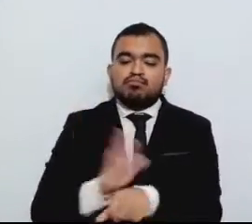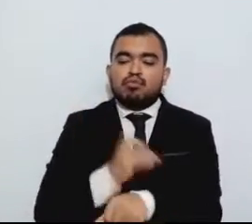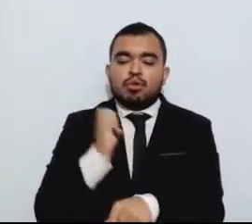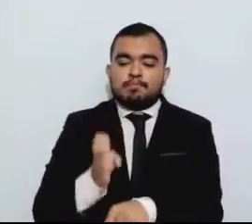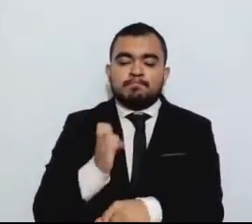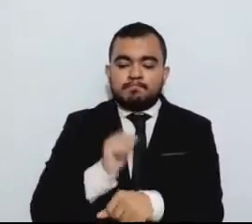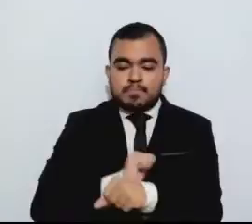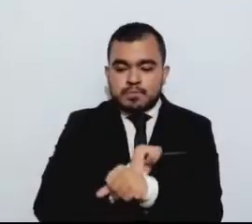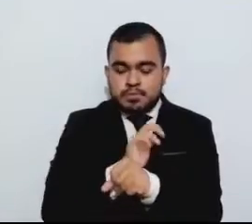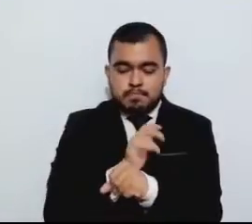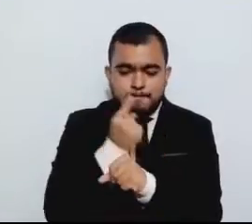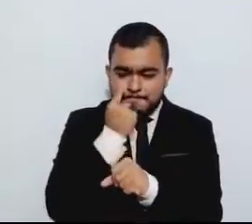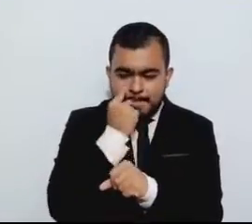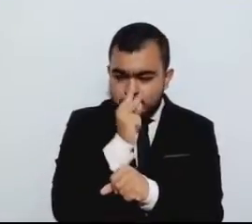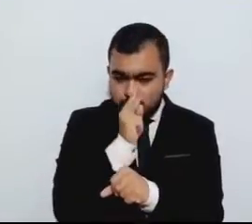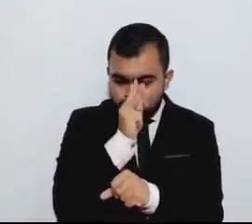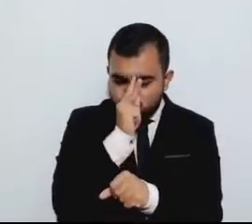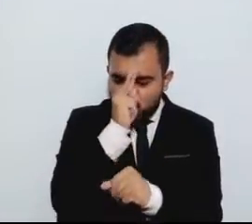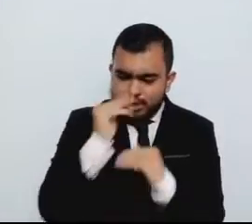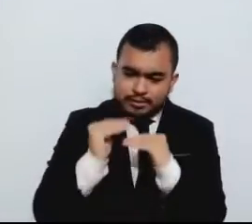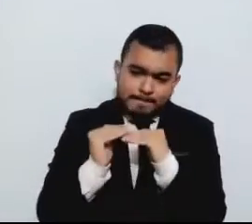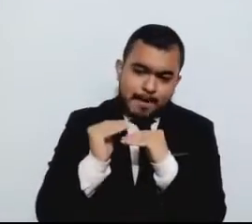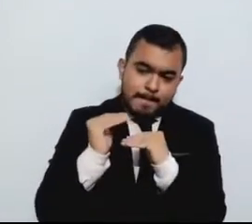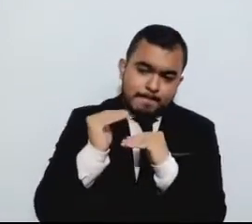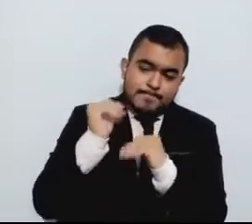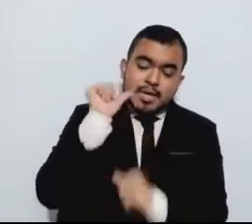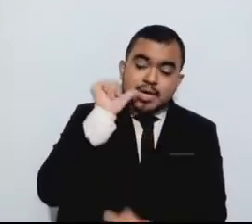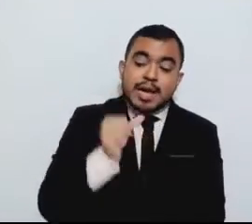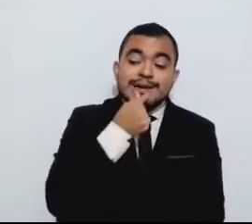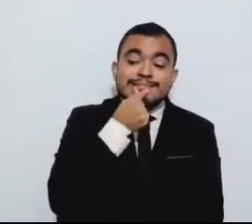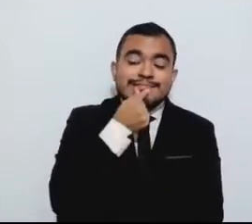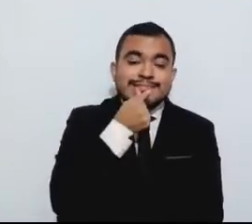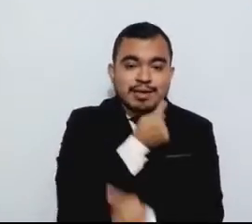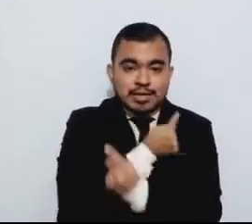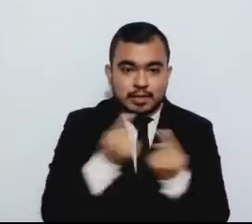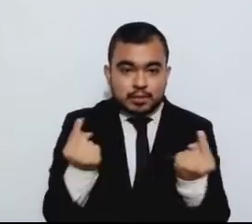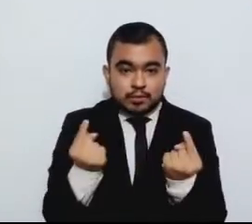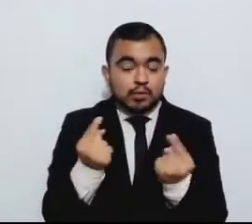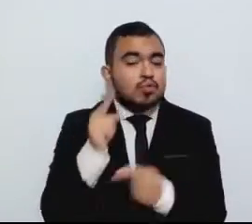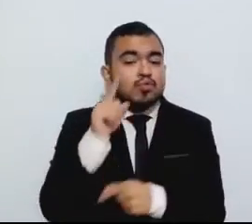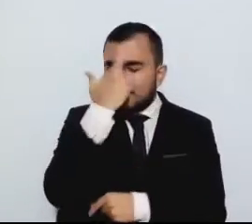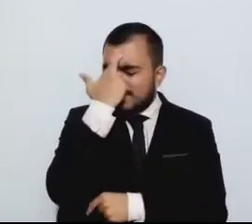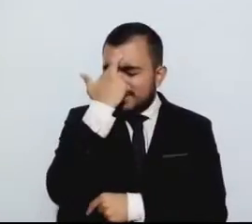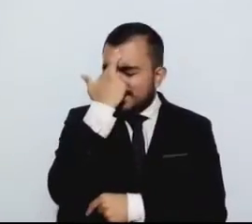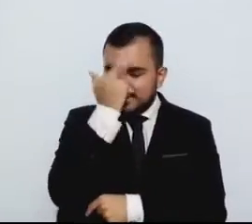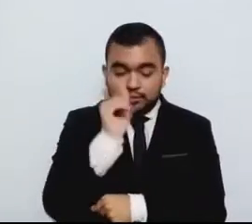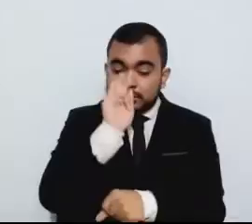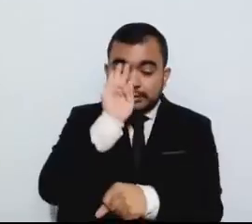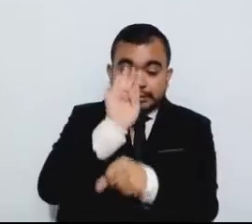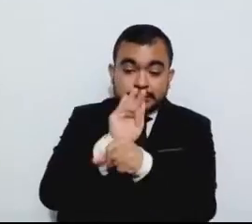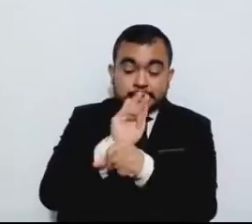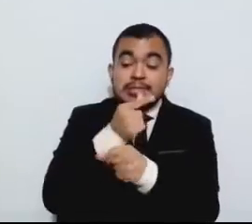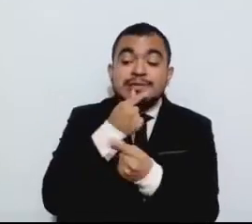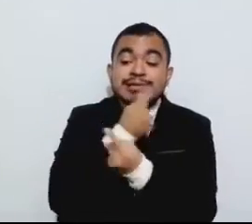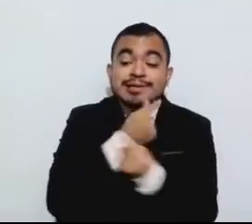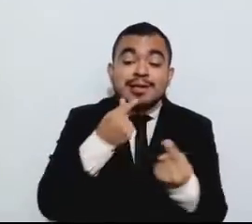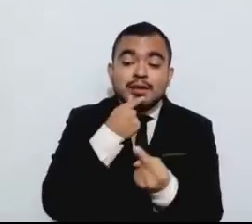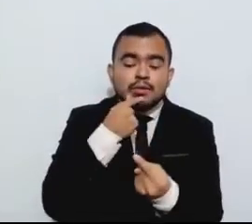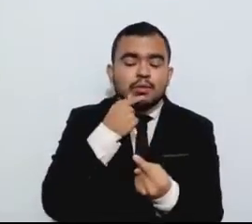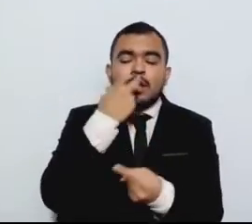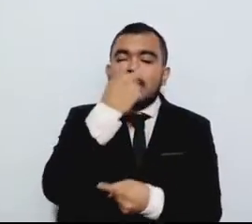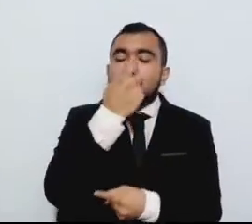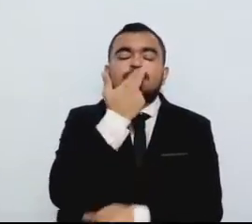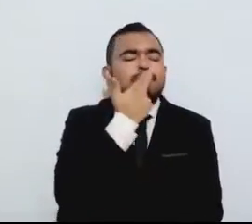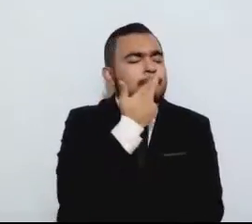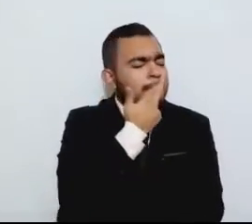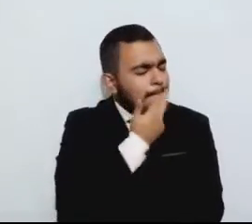sanitaria. Cualquier acción en favor de niñas, niños y adolescentes es la mejor inversión